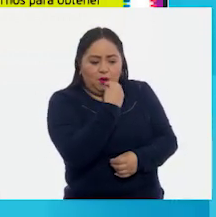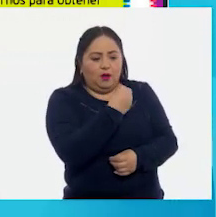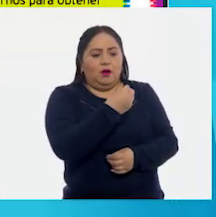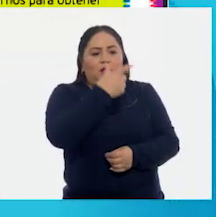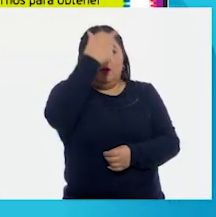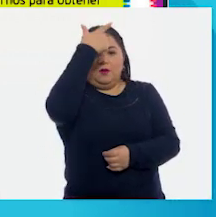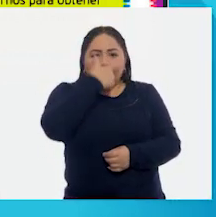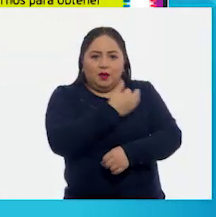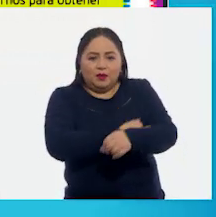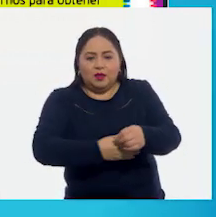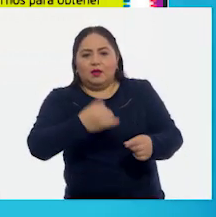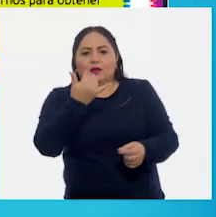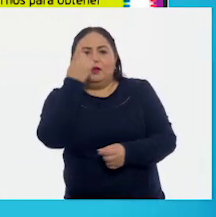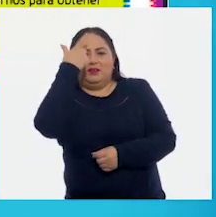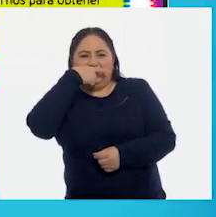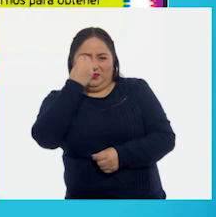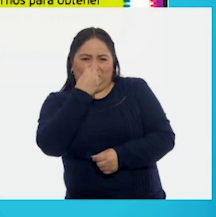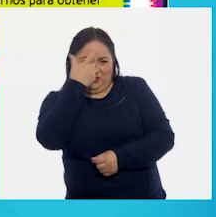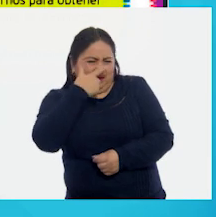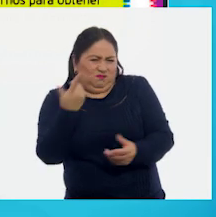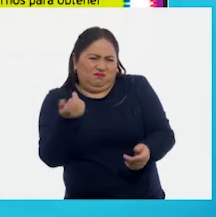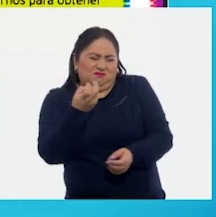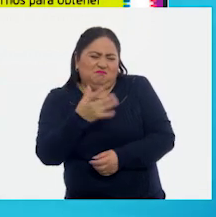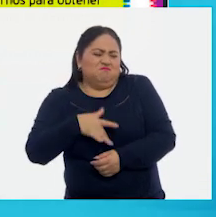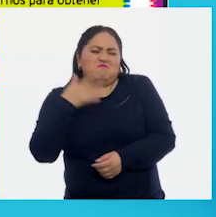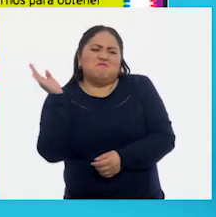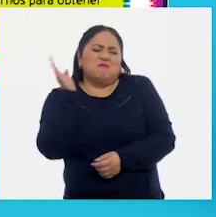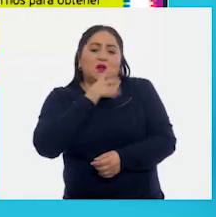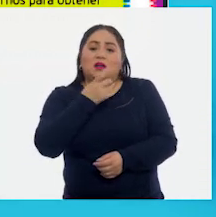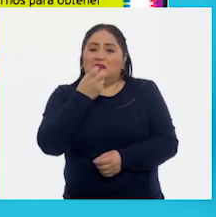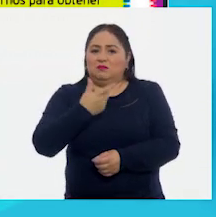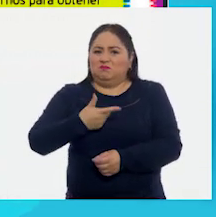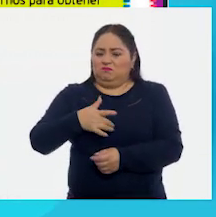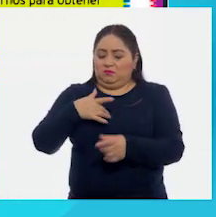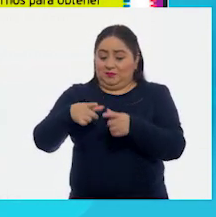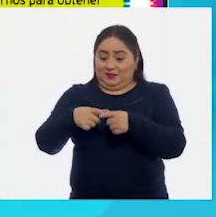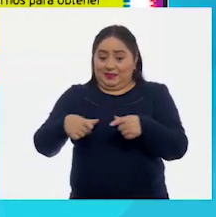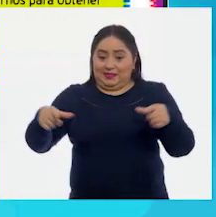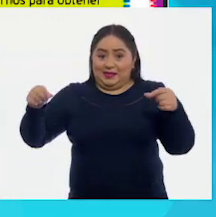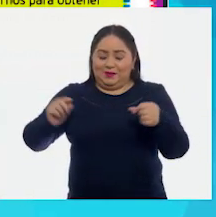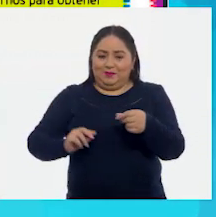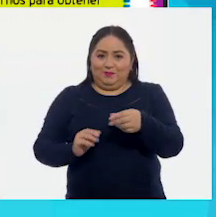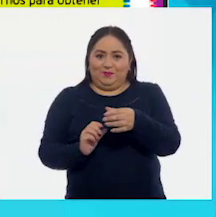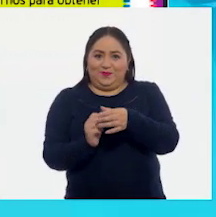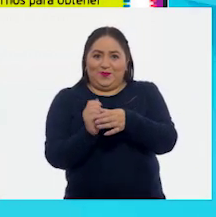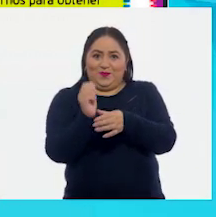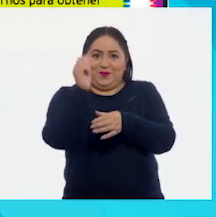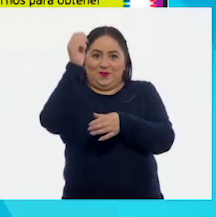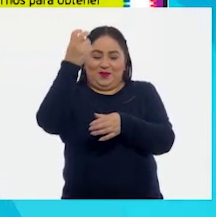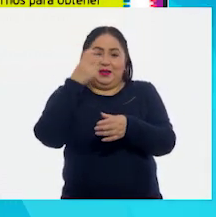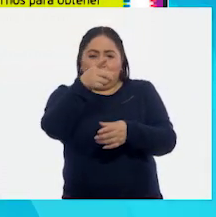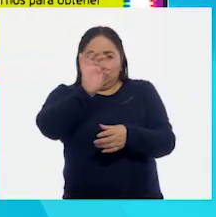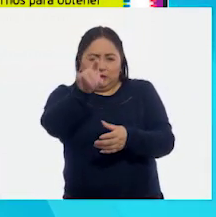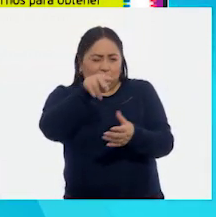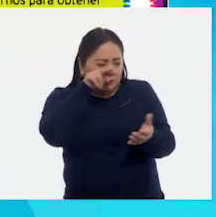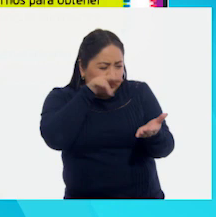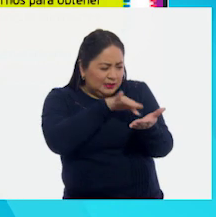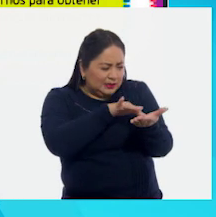dormir. ¡Uy! Me gustó el dibujo del genio cuando sale de la lámpara. Si lees este libro,